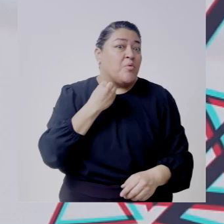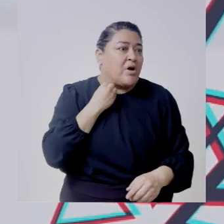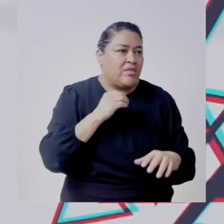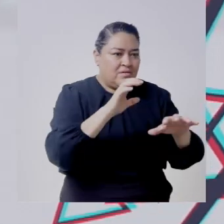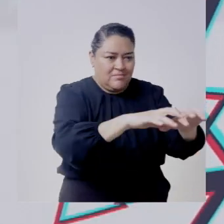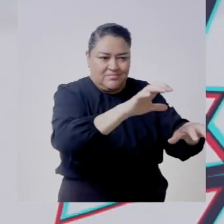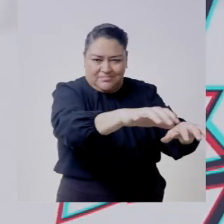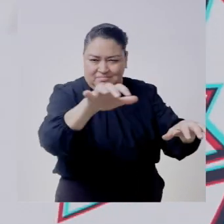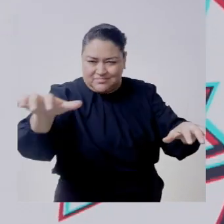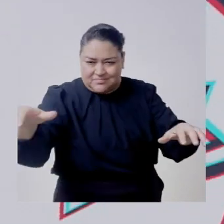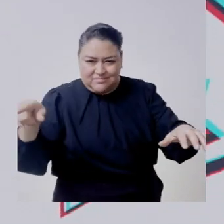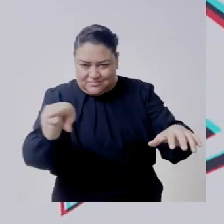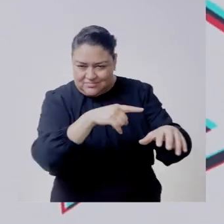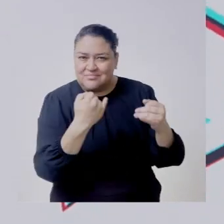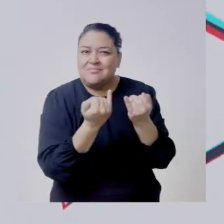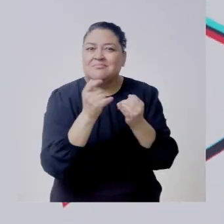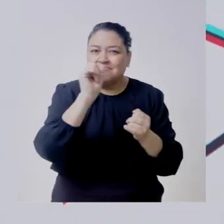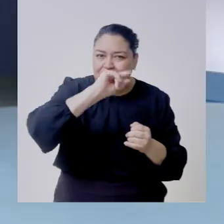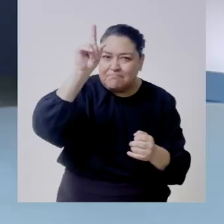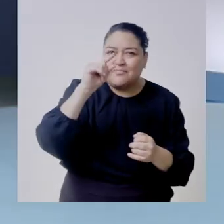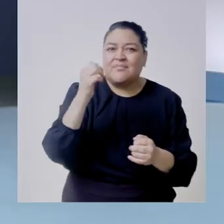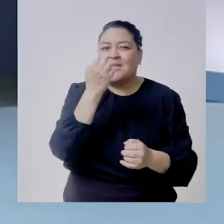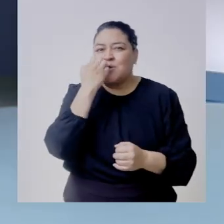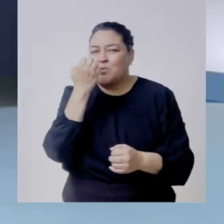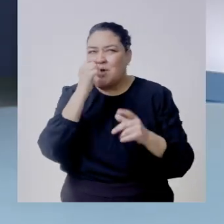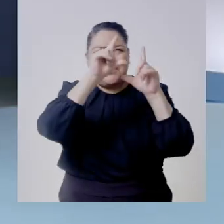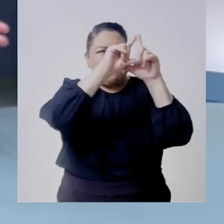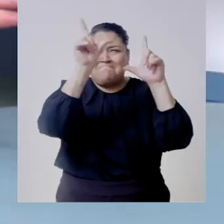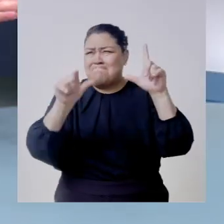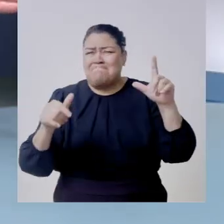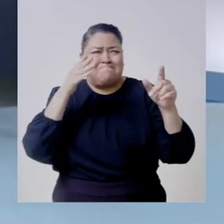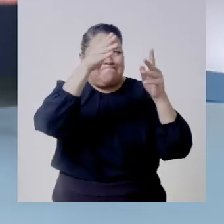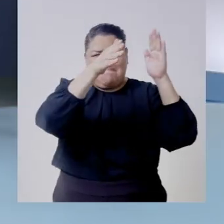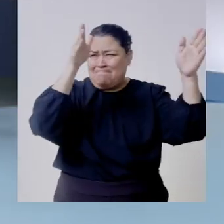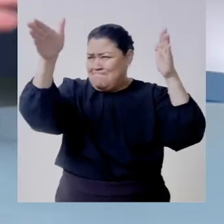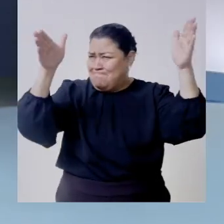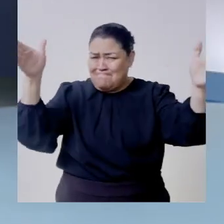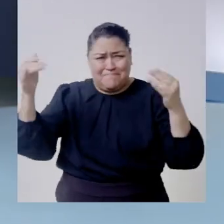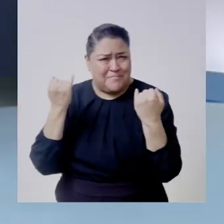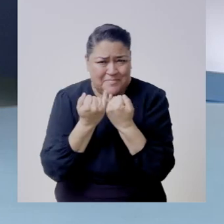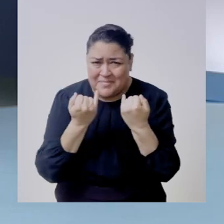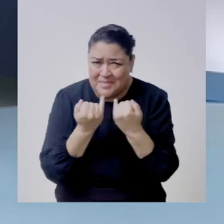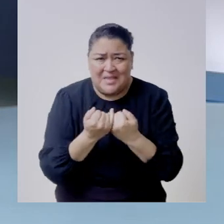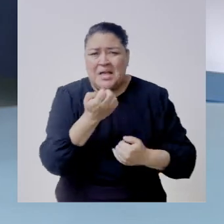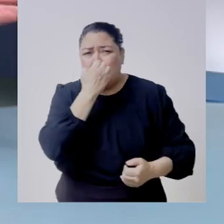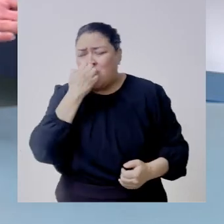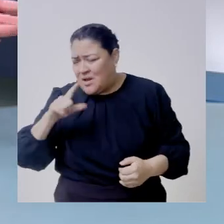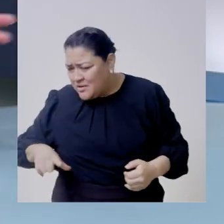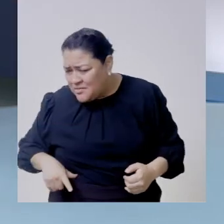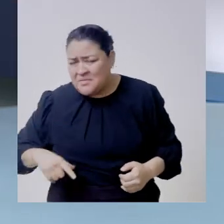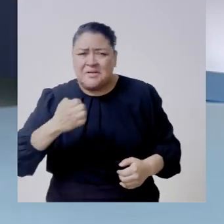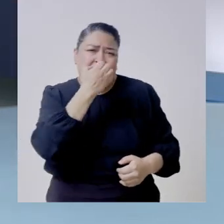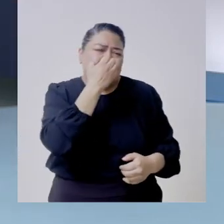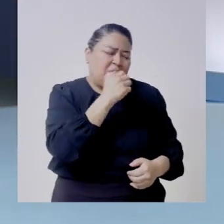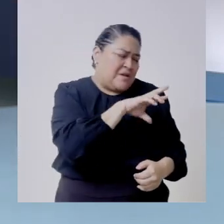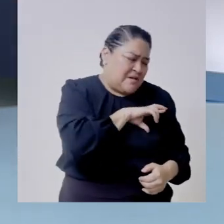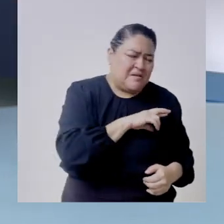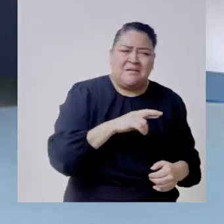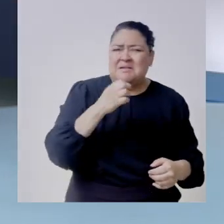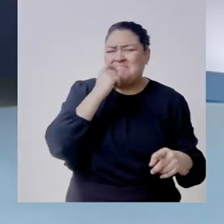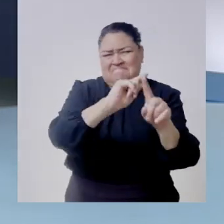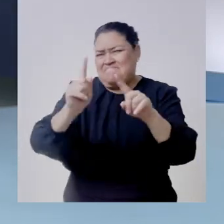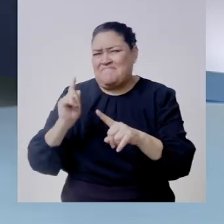de derecho de prestigio en escuelas de derecho de todo el país verdad también es en escuelas públicas se